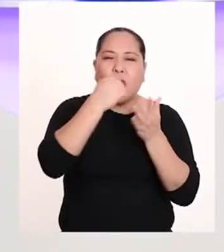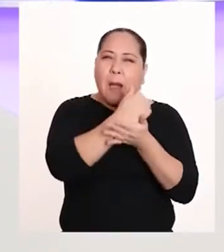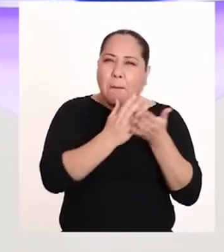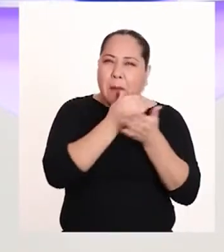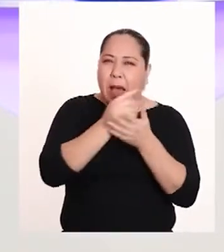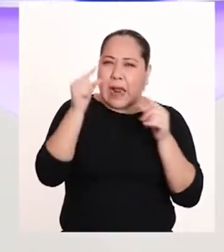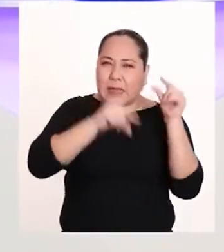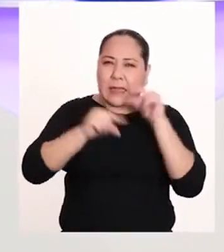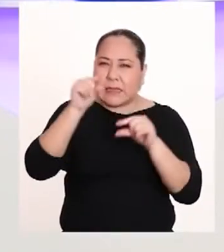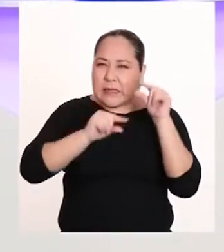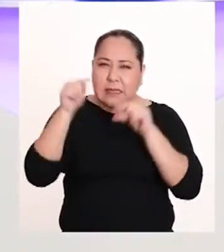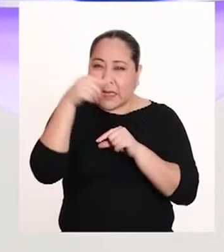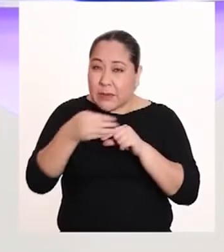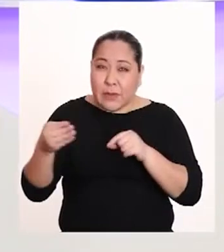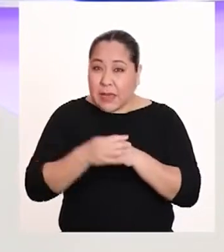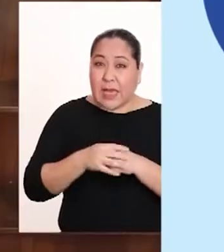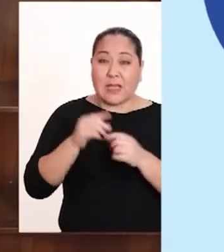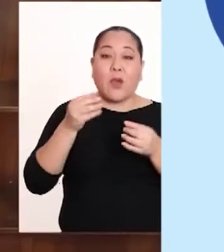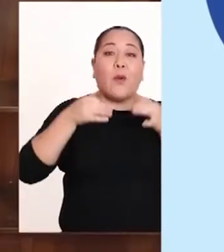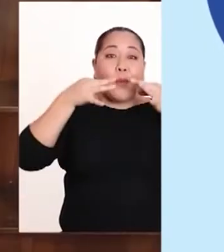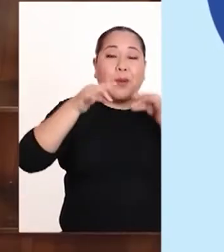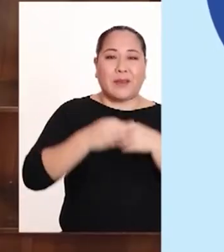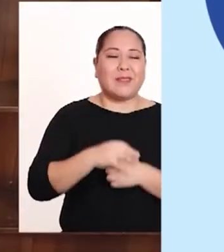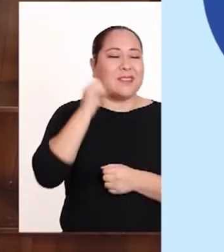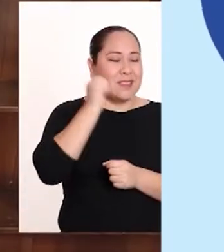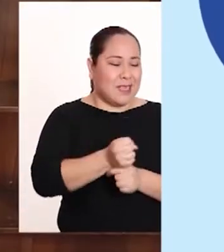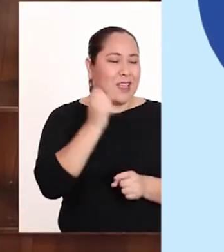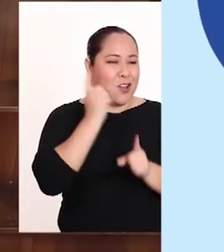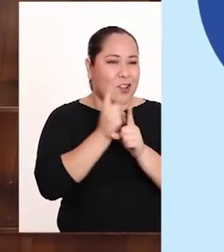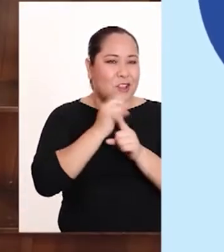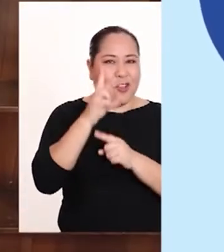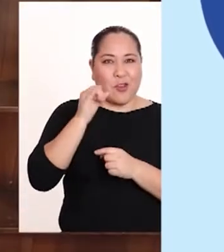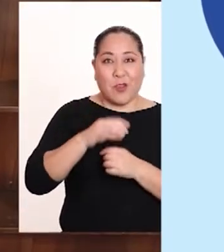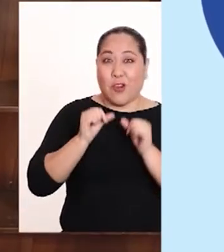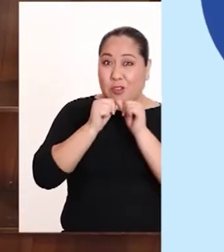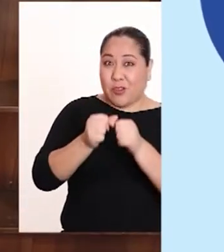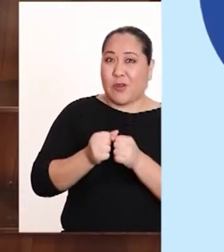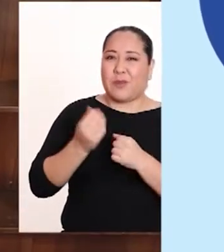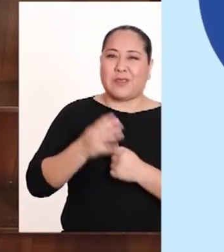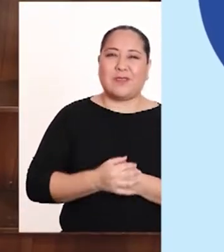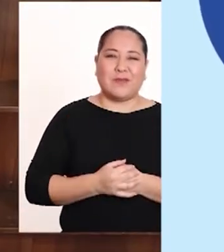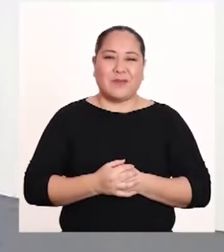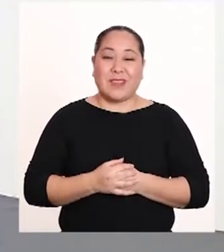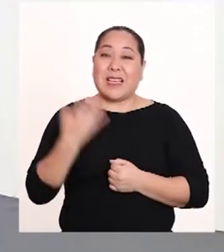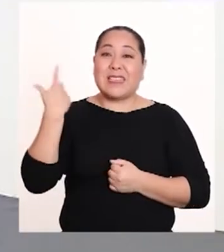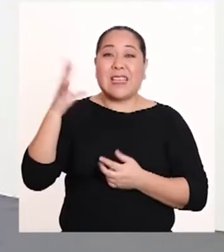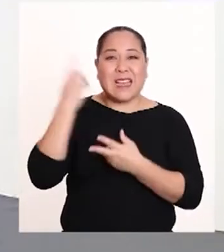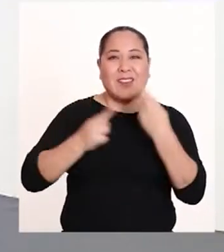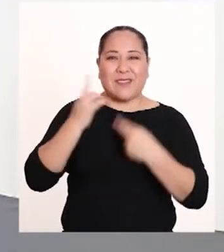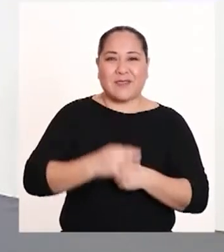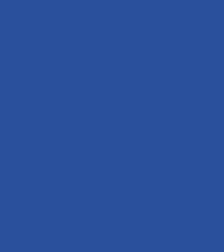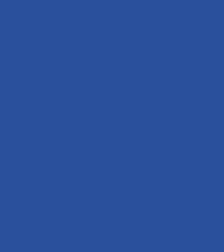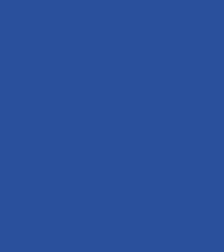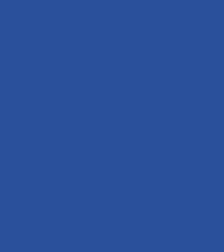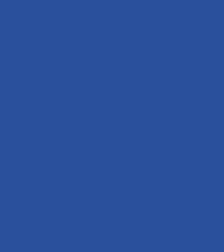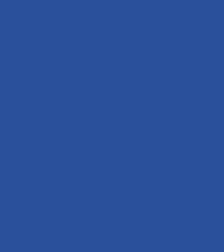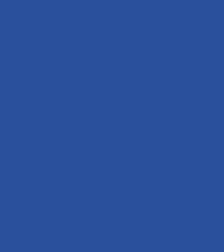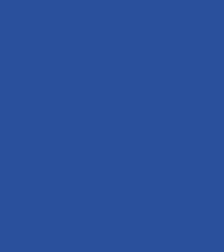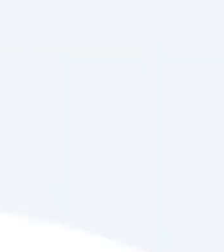composición química tienen los plásticos, ¿verdad? Así es, Romina. Ya regresamos para seguir aprendiendo. ¡Ya volvemos!